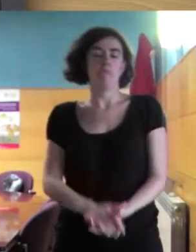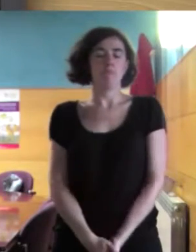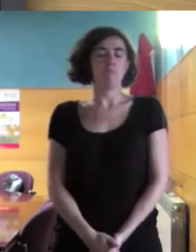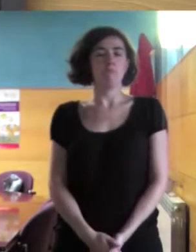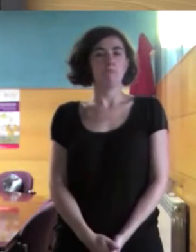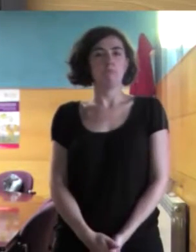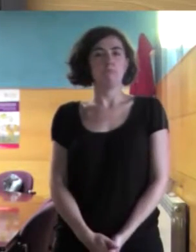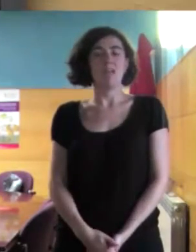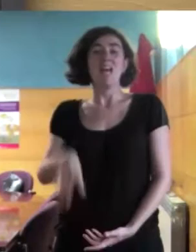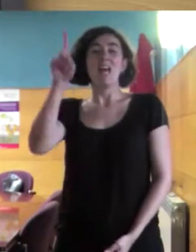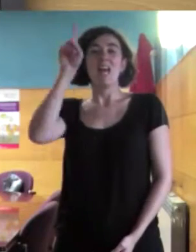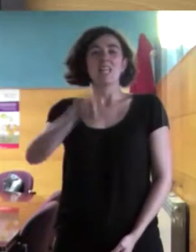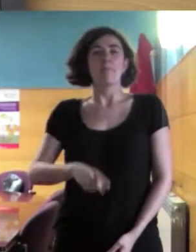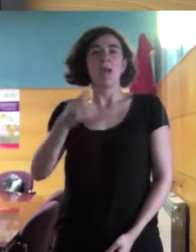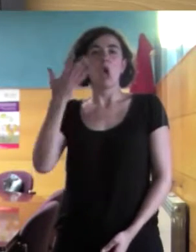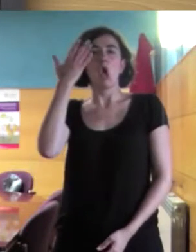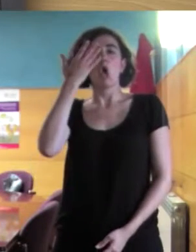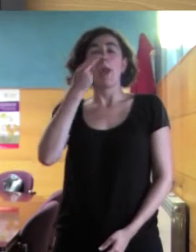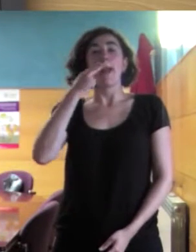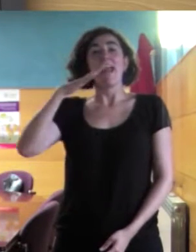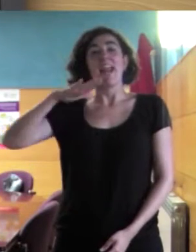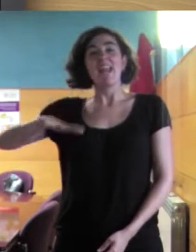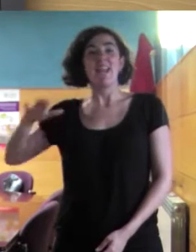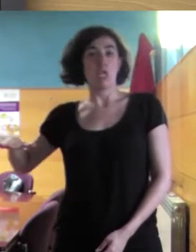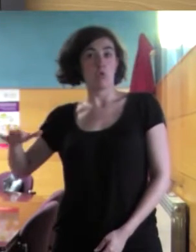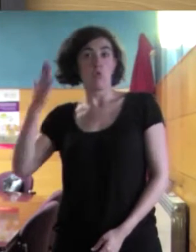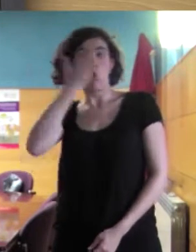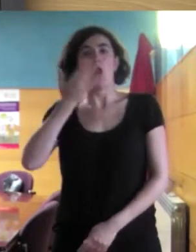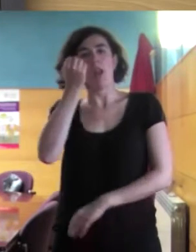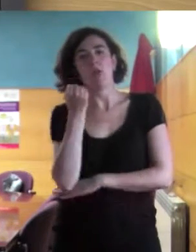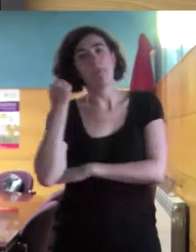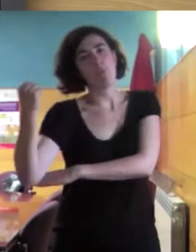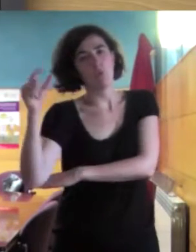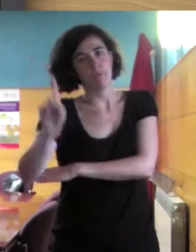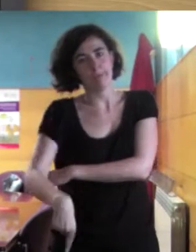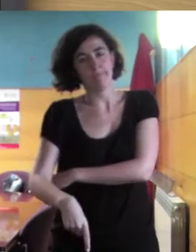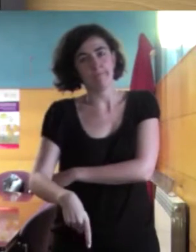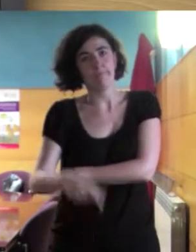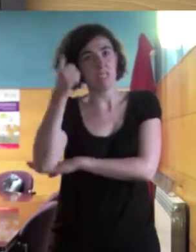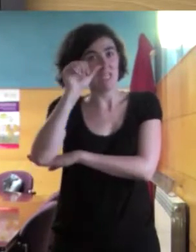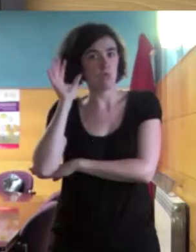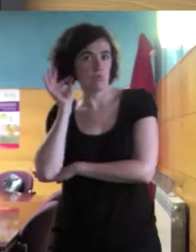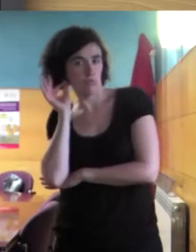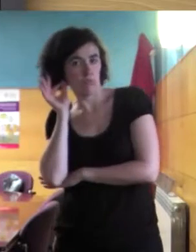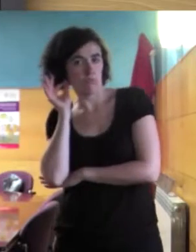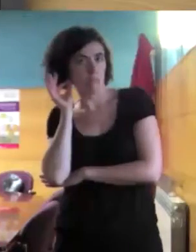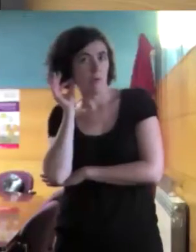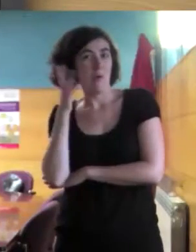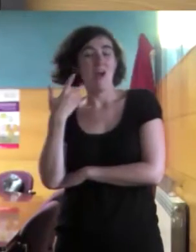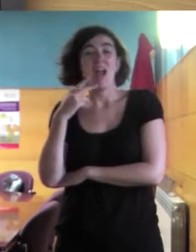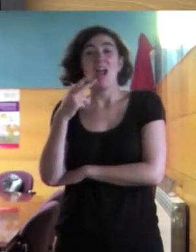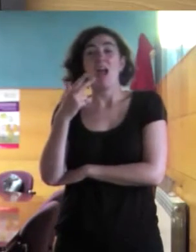También damos apoyo escolar a niños y a niñas, porque la mayoría son